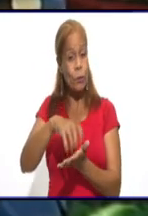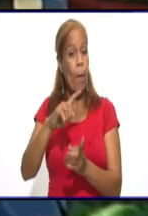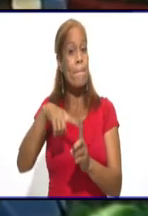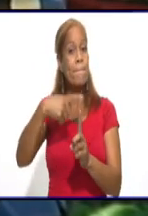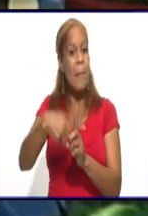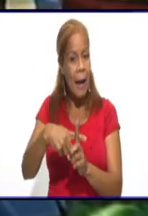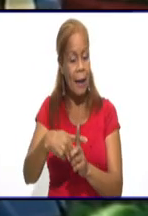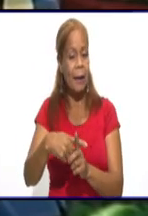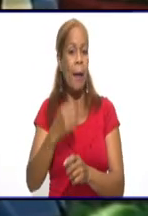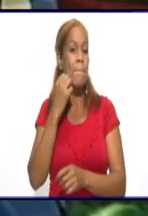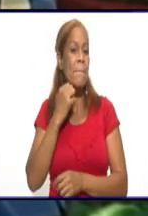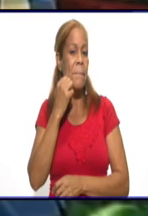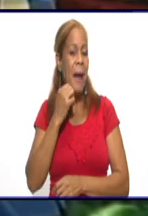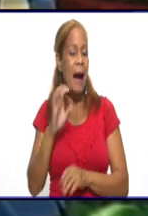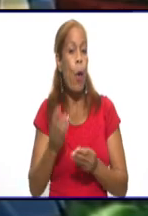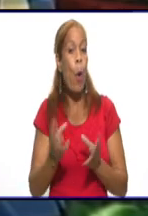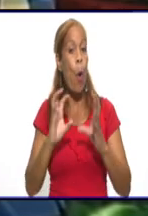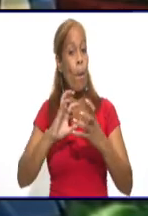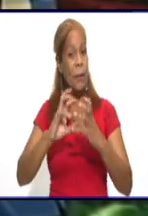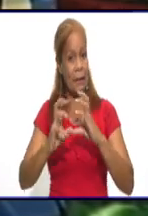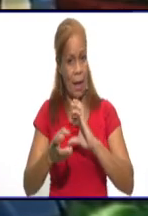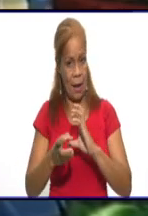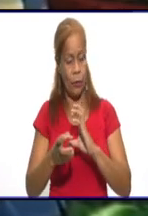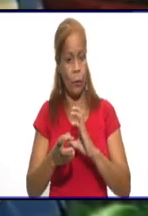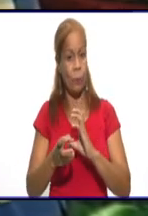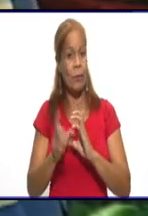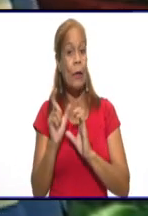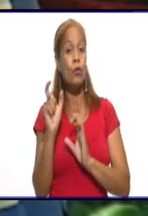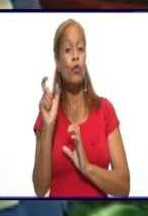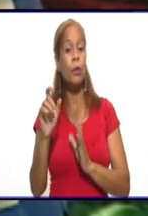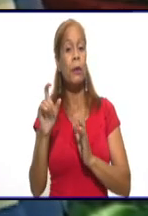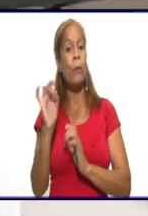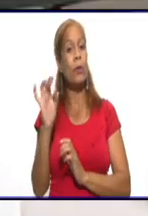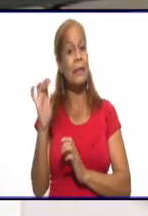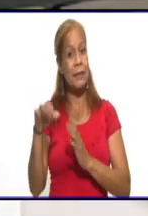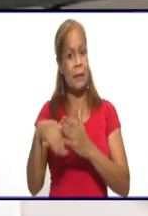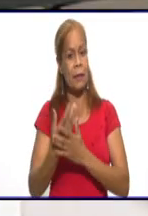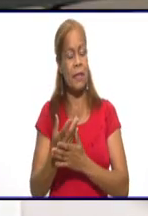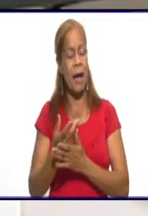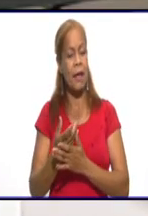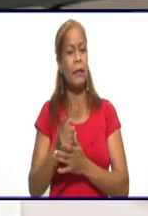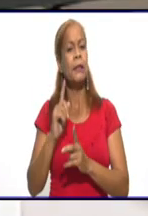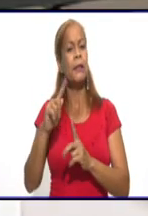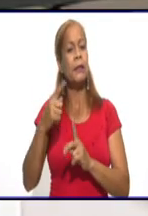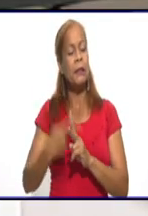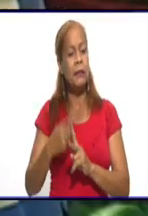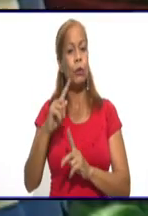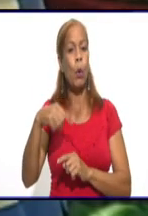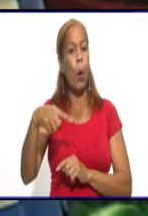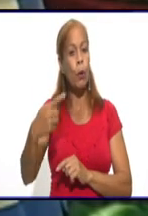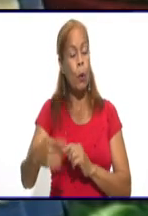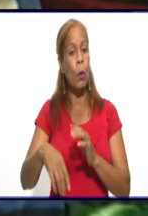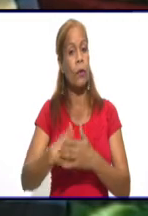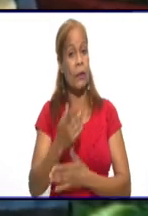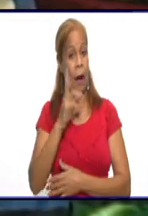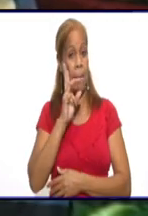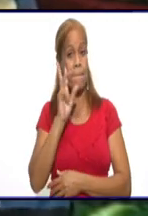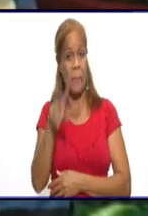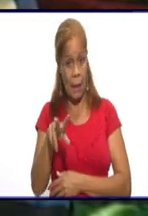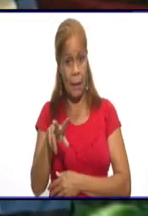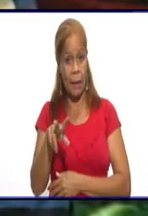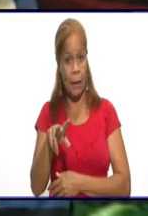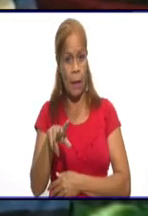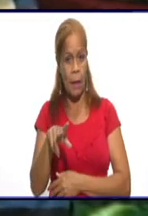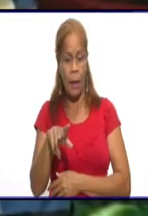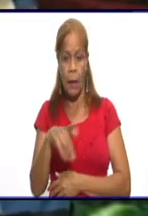a la COVID en los últimos 15 días, y observa la cotidianidad, no se percata, o sea, no hay